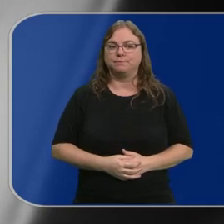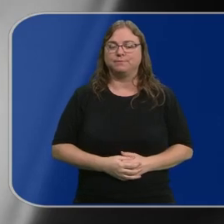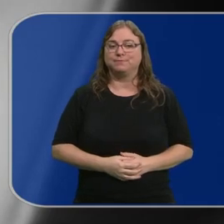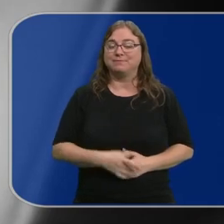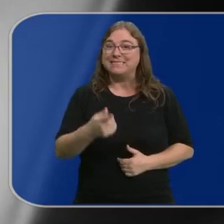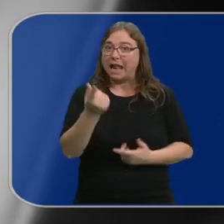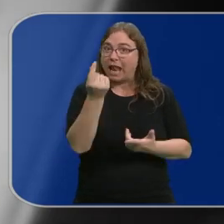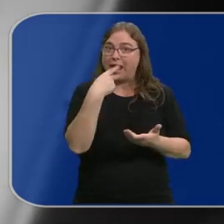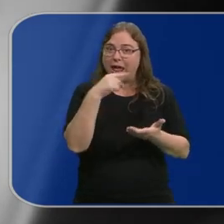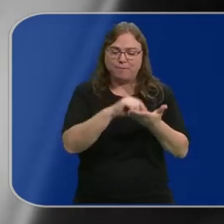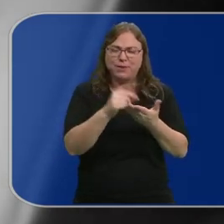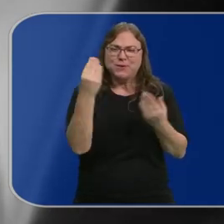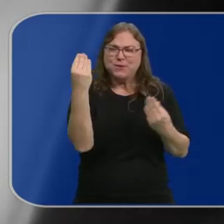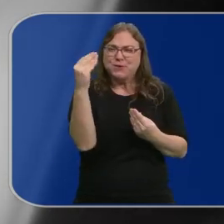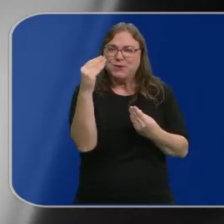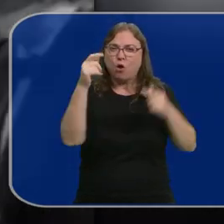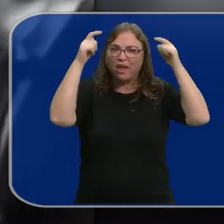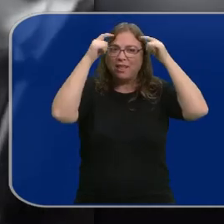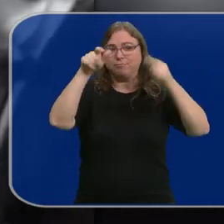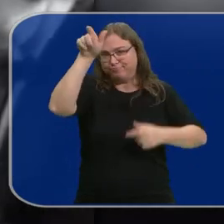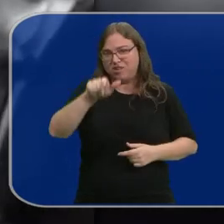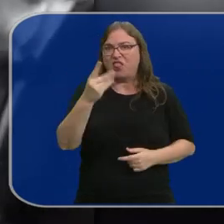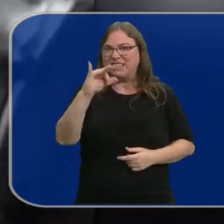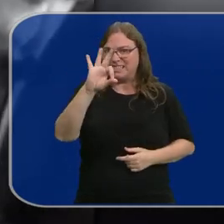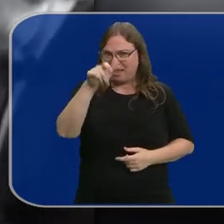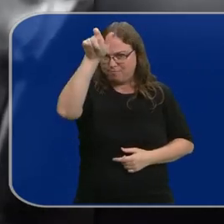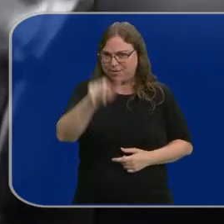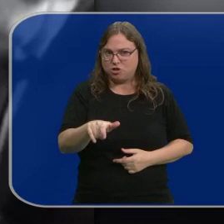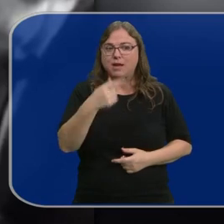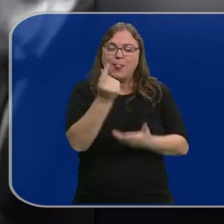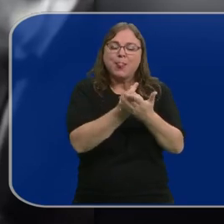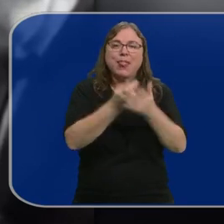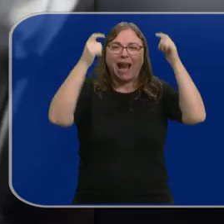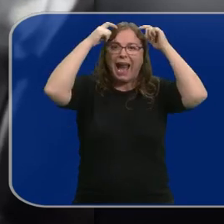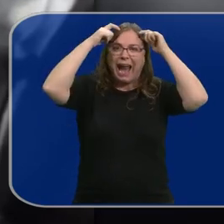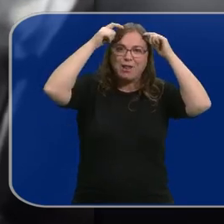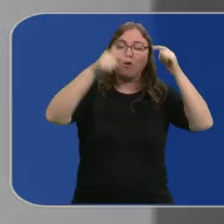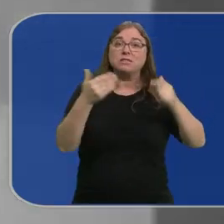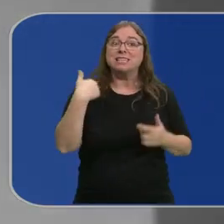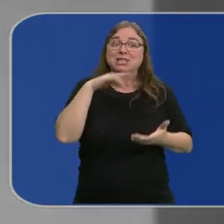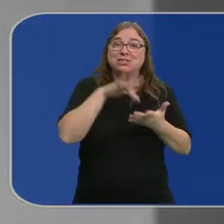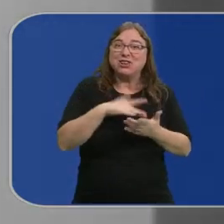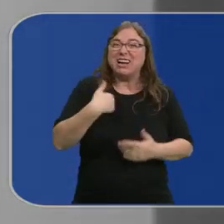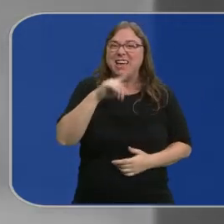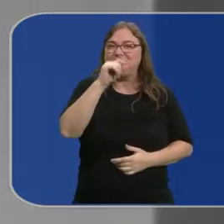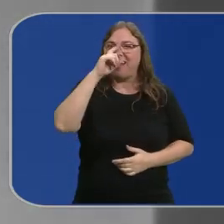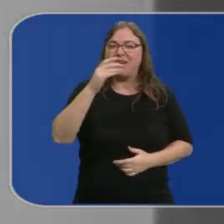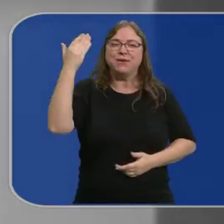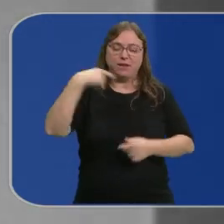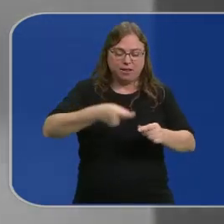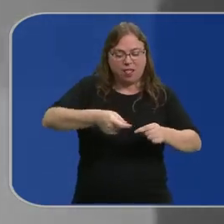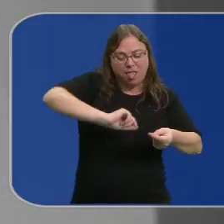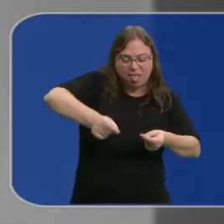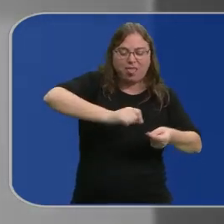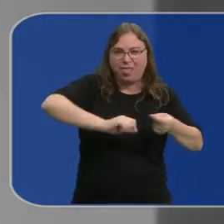Es el lapicero de un jovencísimo Walt Disney dibujando a su ratón. La compañía acaba de cumplir 100 años. Nada queda ya de aquellas